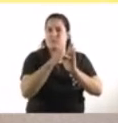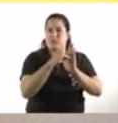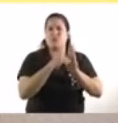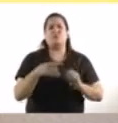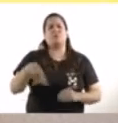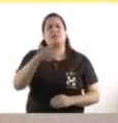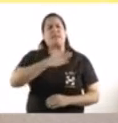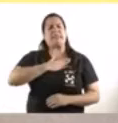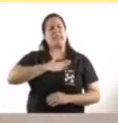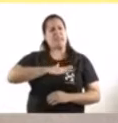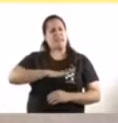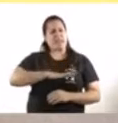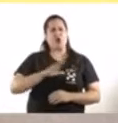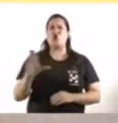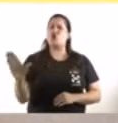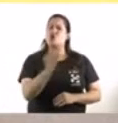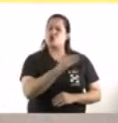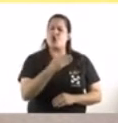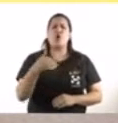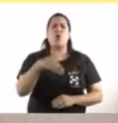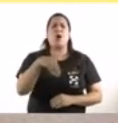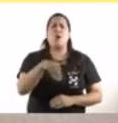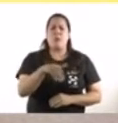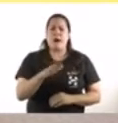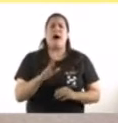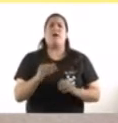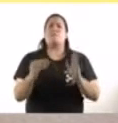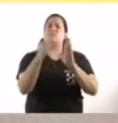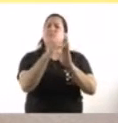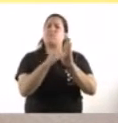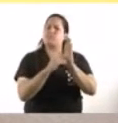tener su turno y van a tener su respectiva vacuna.